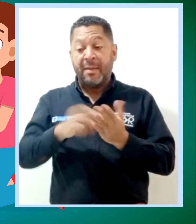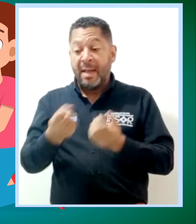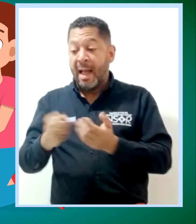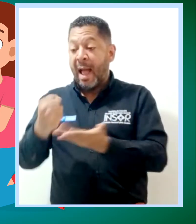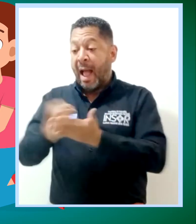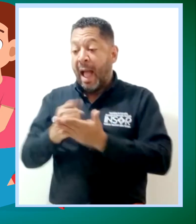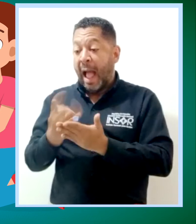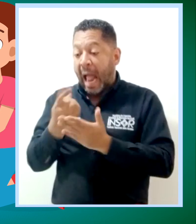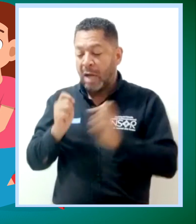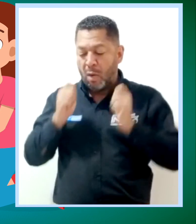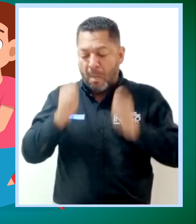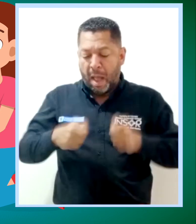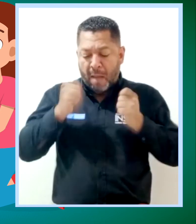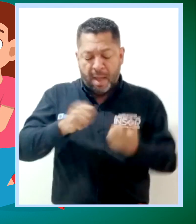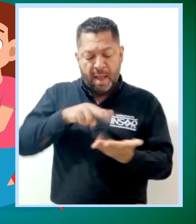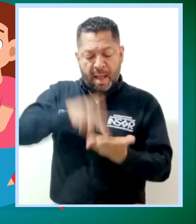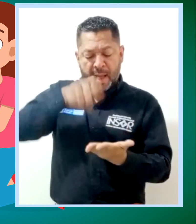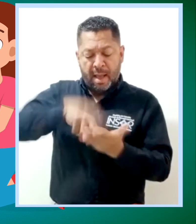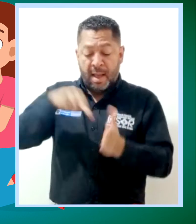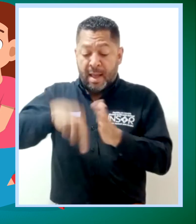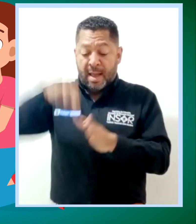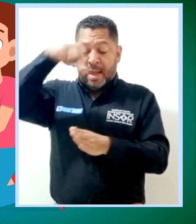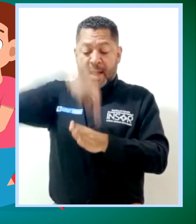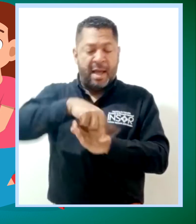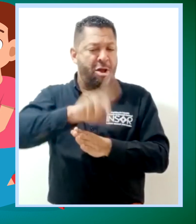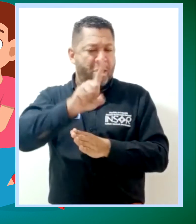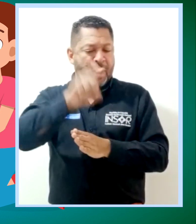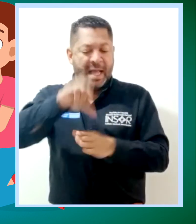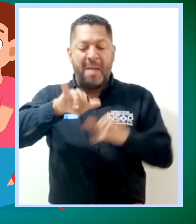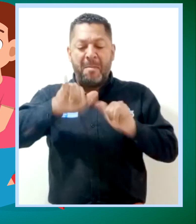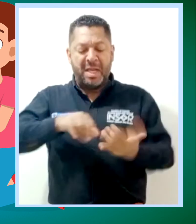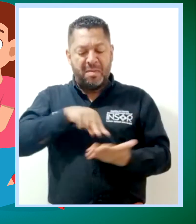más avanzadas, sin elemento, sin obstáculos.